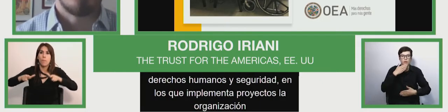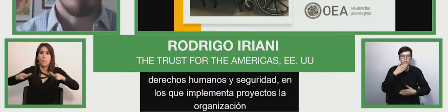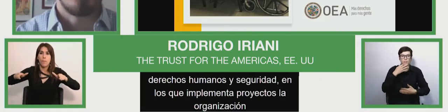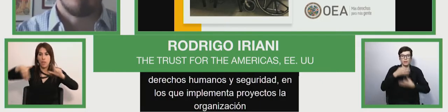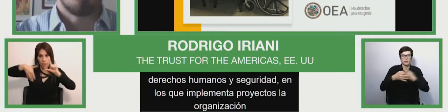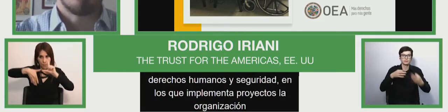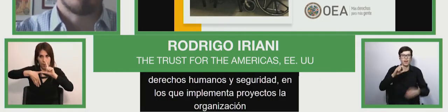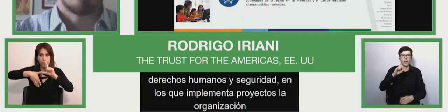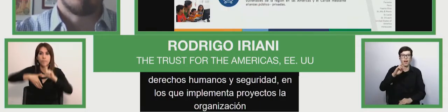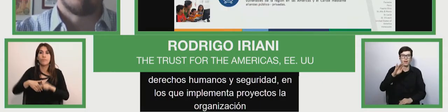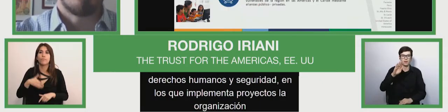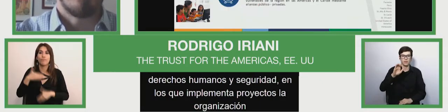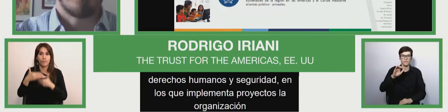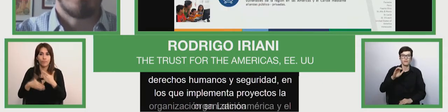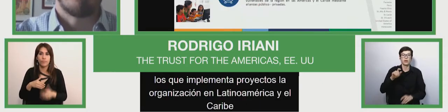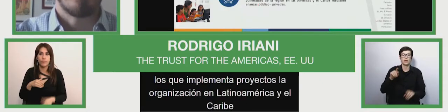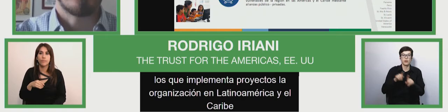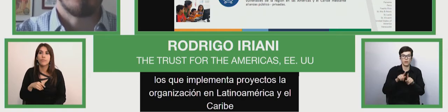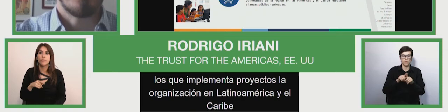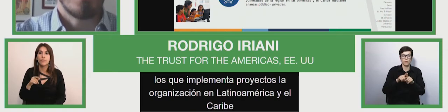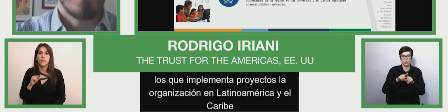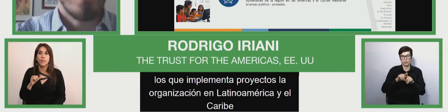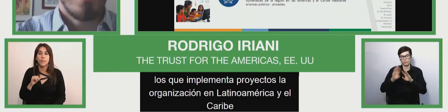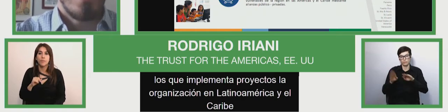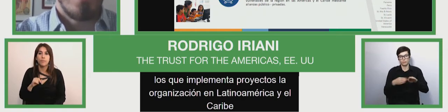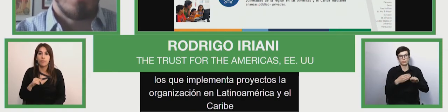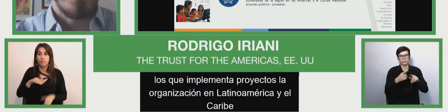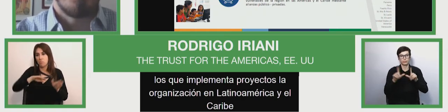Si seguimos, por favor, a la próxima.